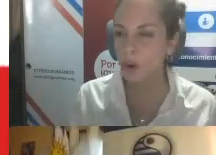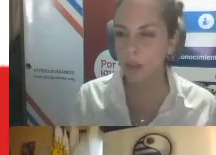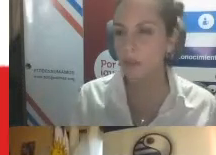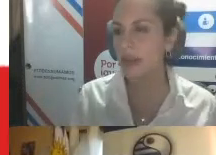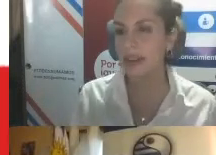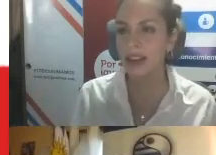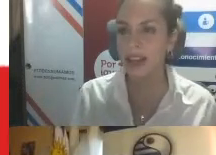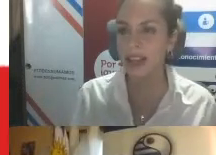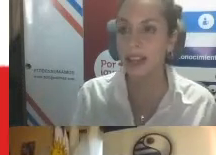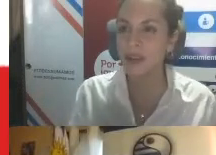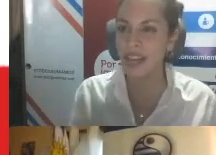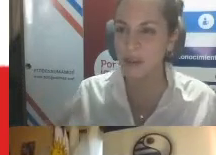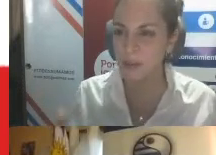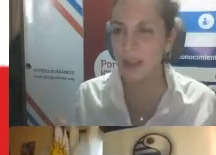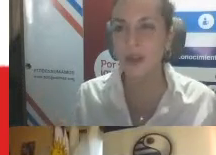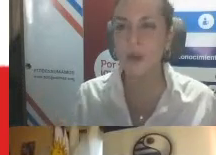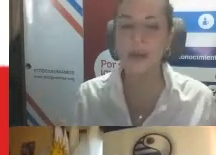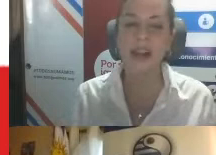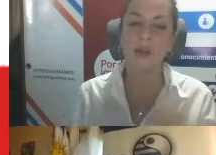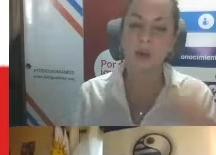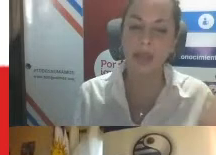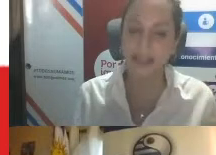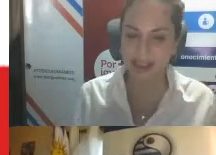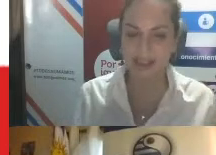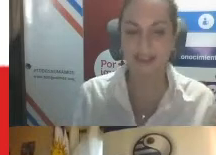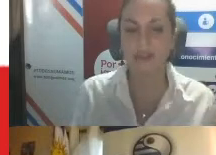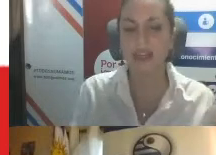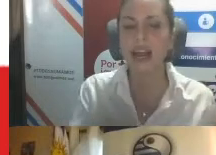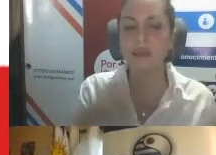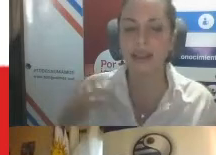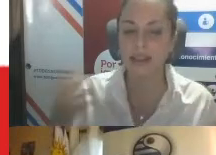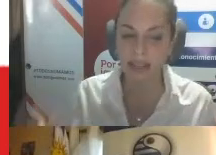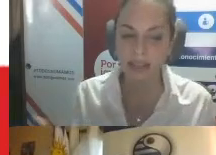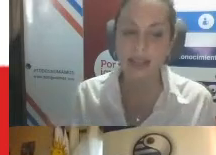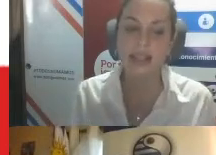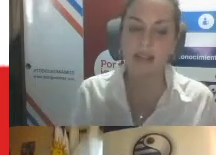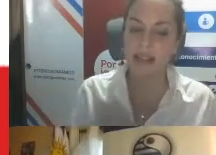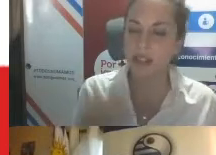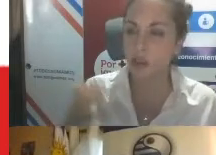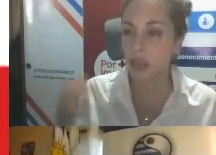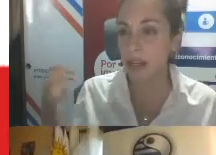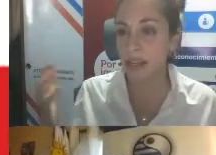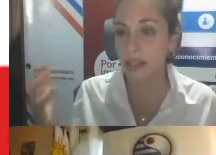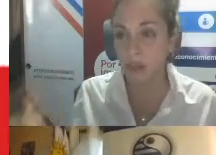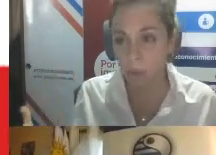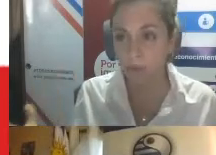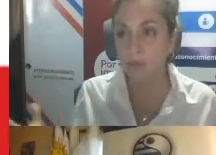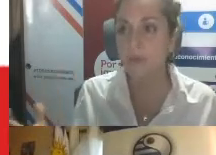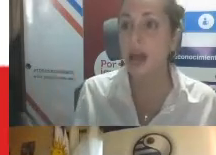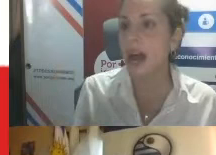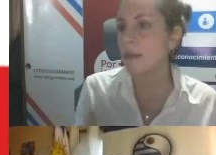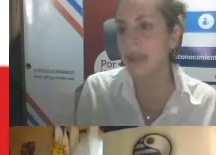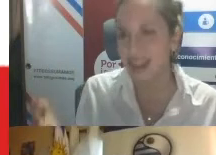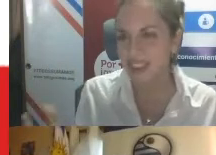tenemos otros que pueden iluminar un poco esto, como el artículo 20 de la accesibilidad, el 26 de habilitación y rehabilitación.